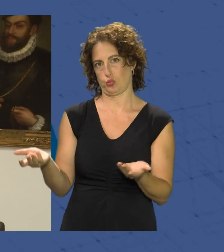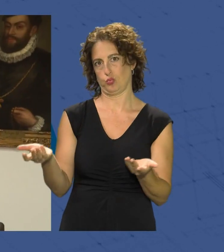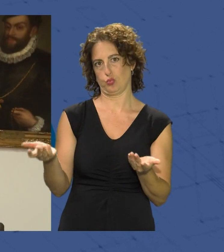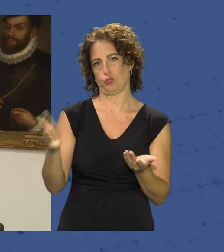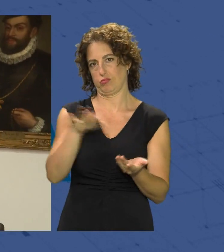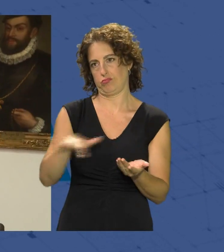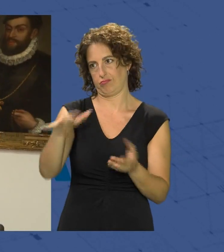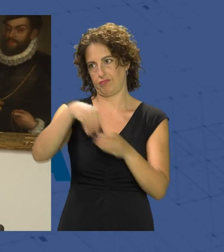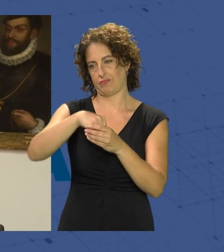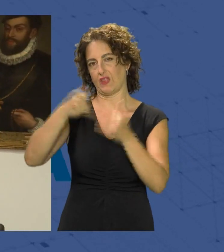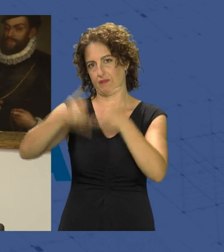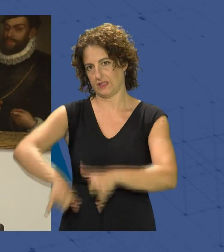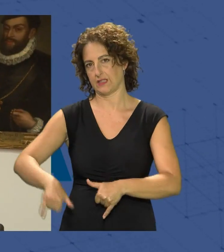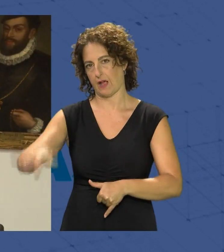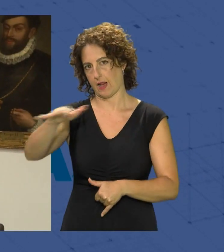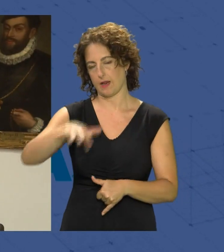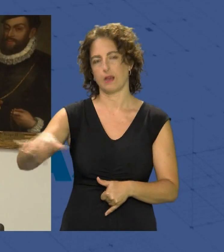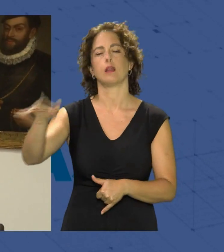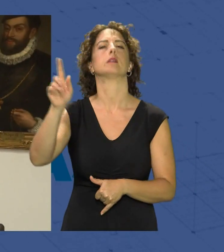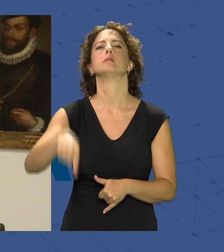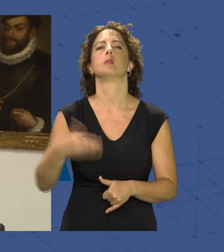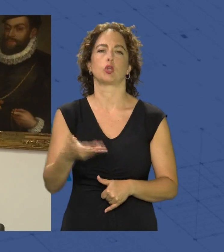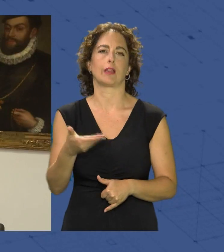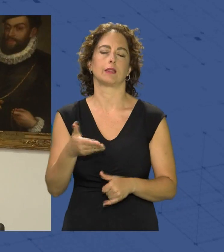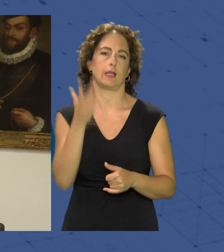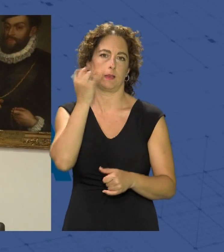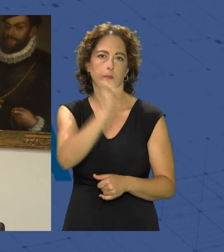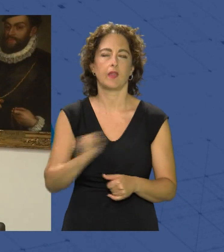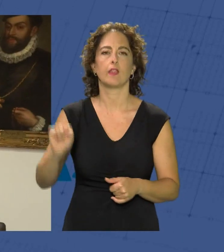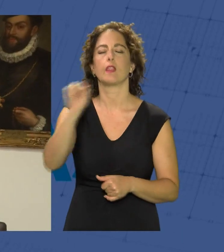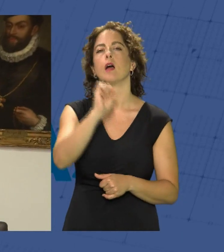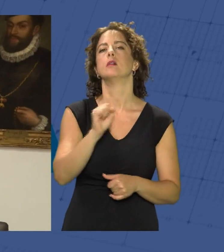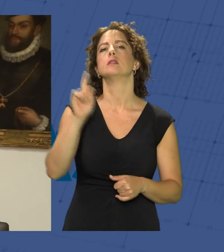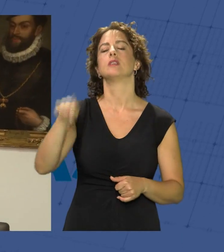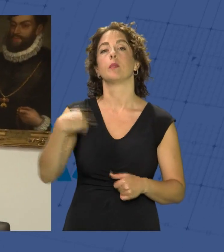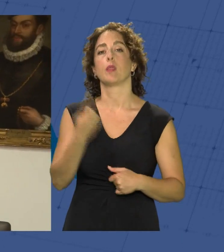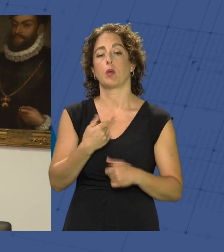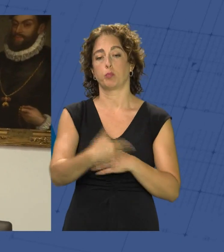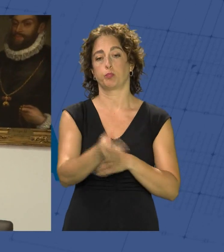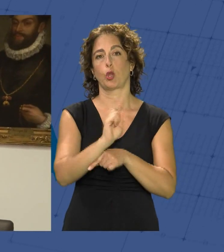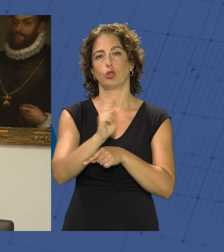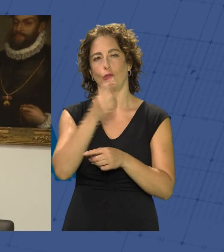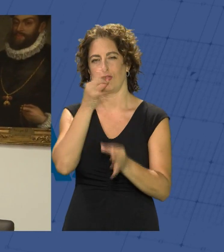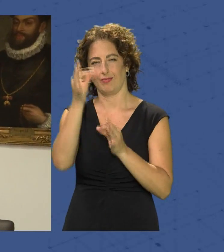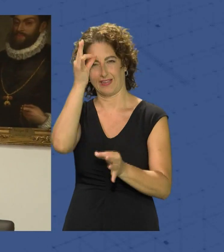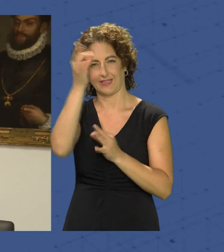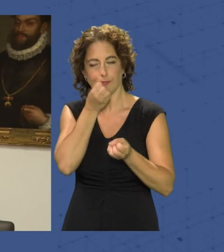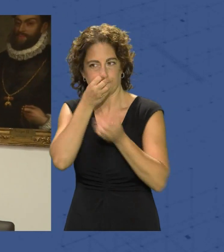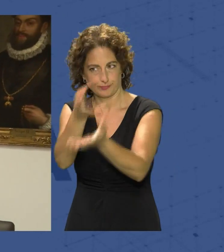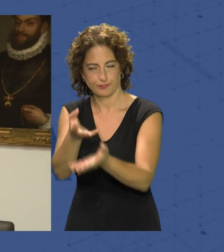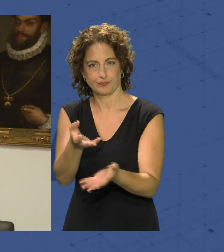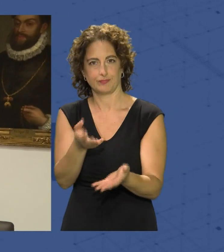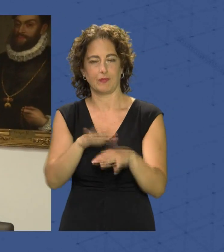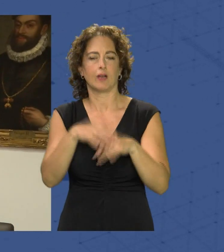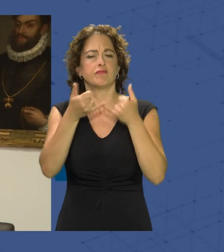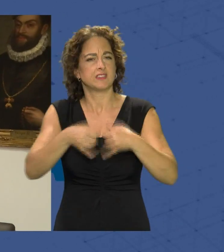hospedar el festival y esperemos que dentro de poco que lo va a presentar el concejal podamos dar todos los detalles para que sea